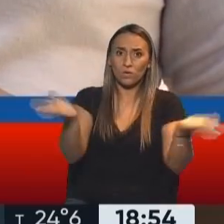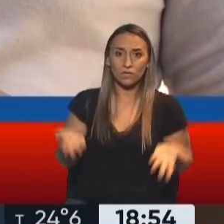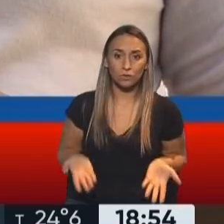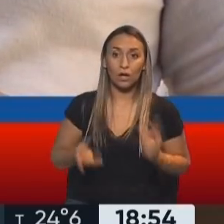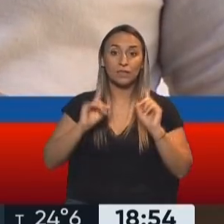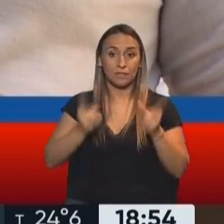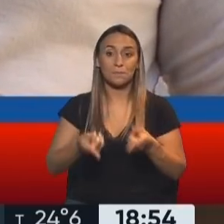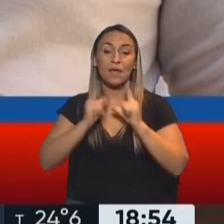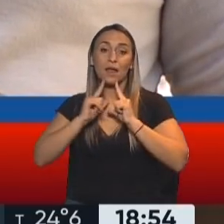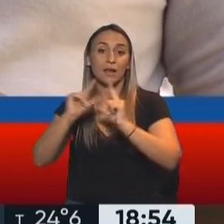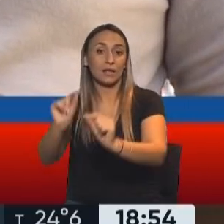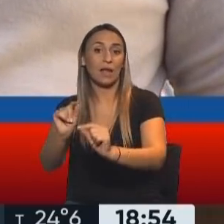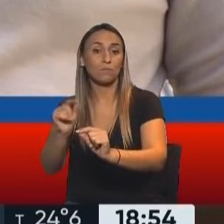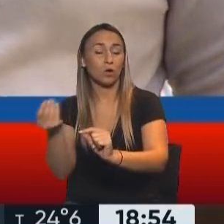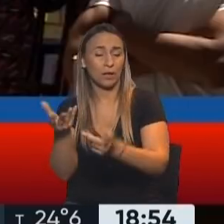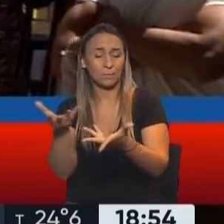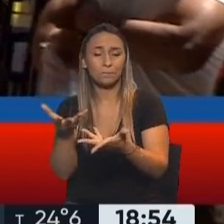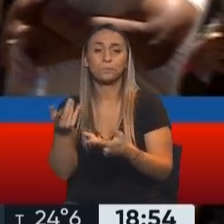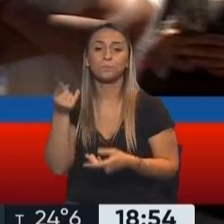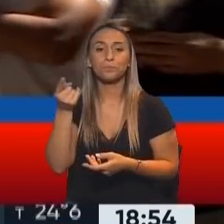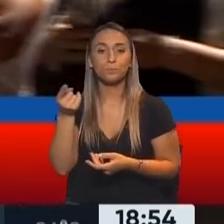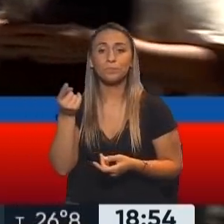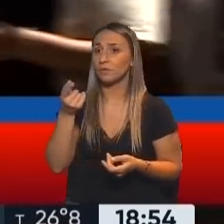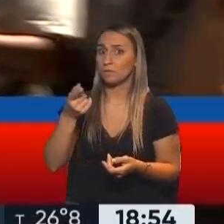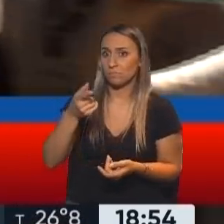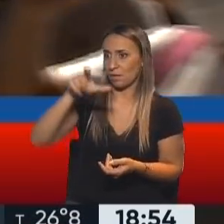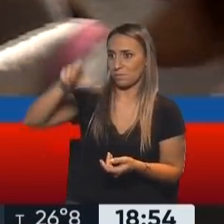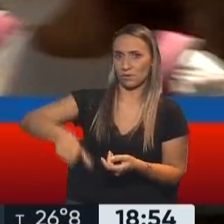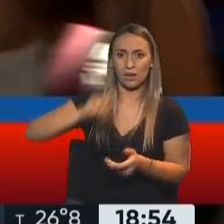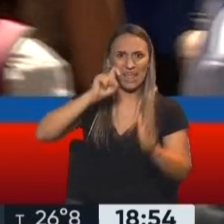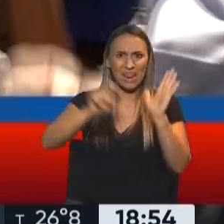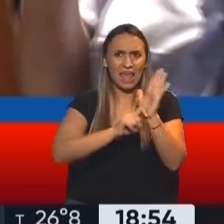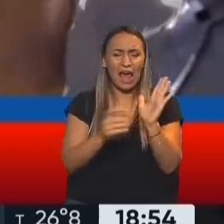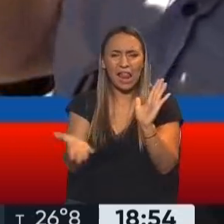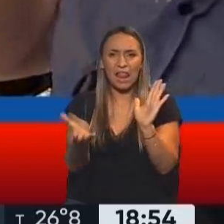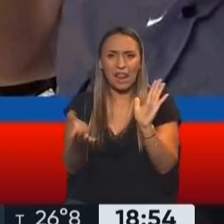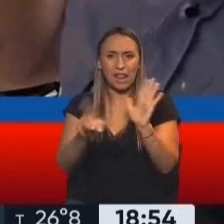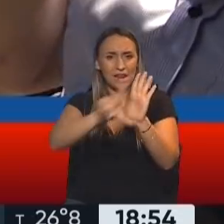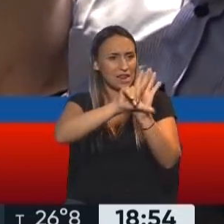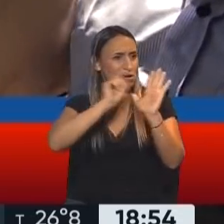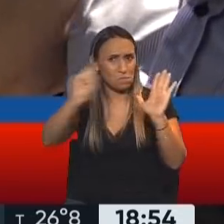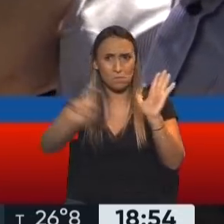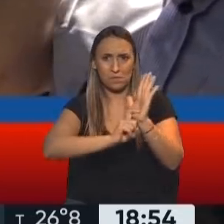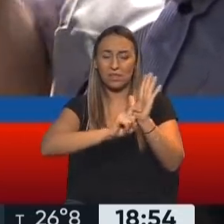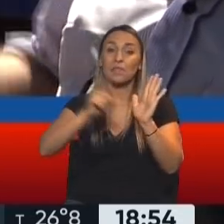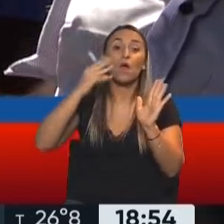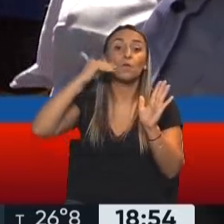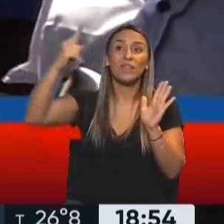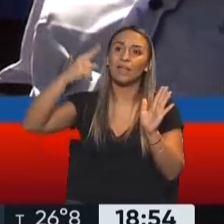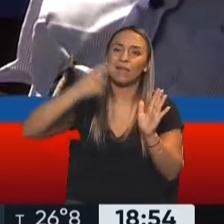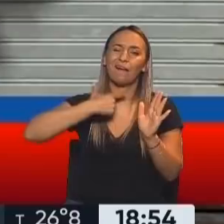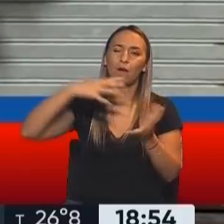que hay una presencia ilegal de intereses británicos en la Patagonia.